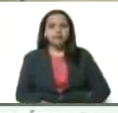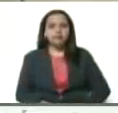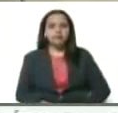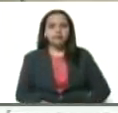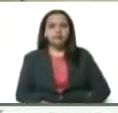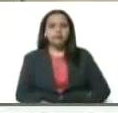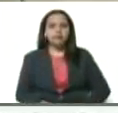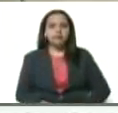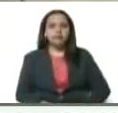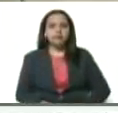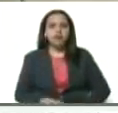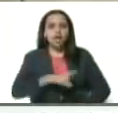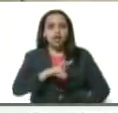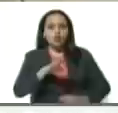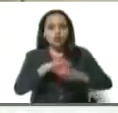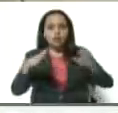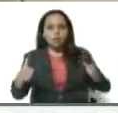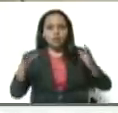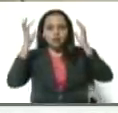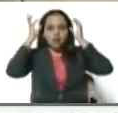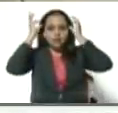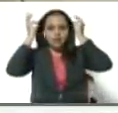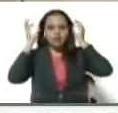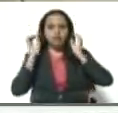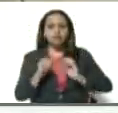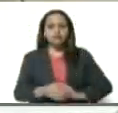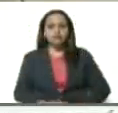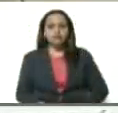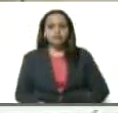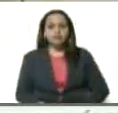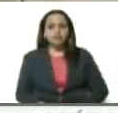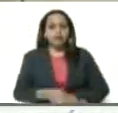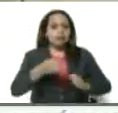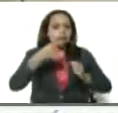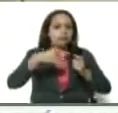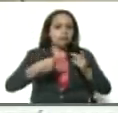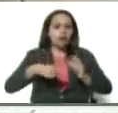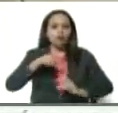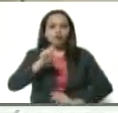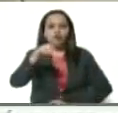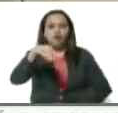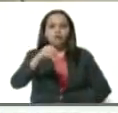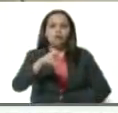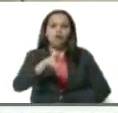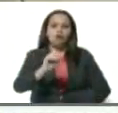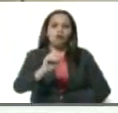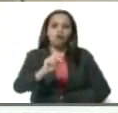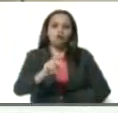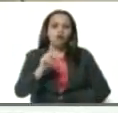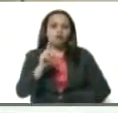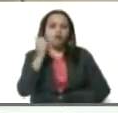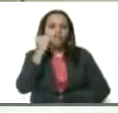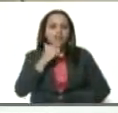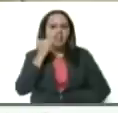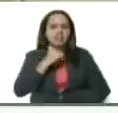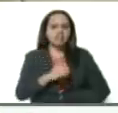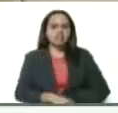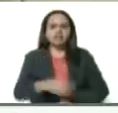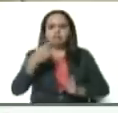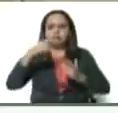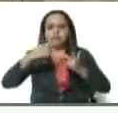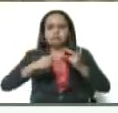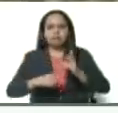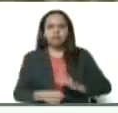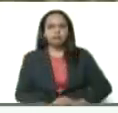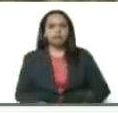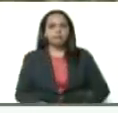Dos de Puerto Cabello. Uno de Guigüe. Uno de Morón. Uno de Valencia. Uno de Huacara. uno de Los Guayos. A